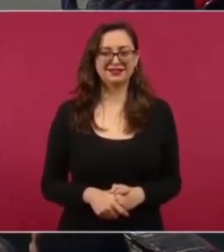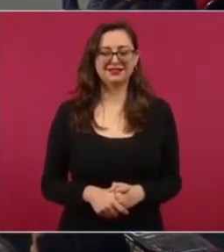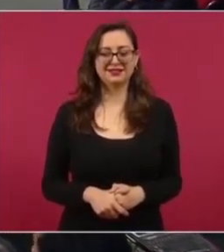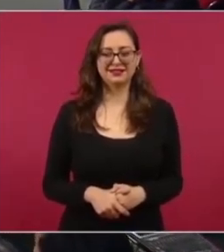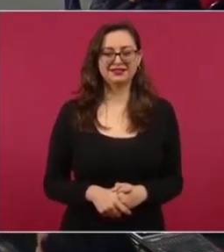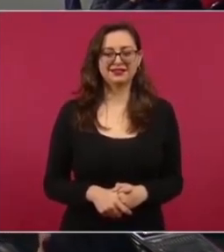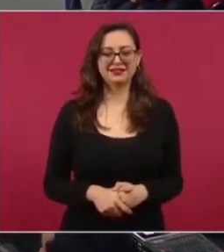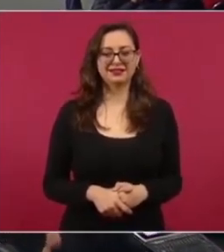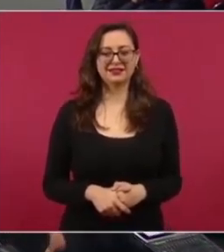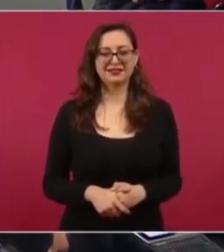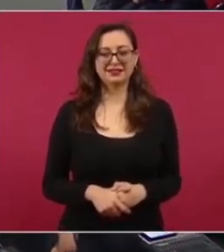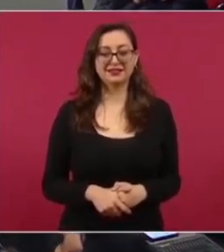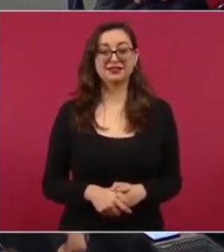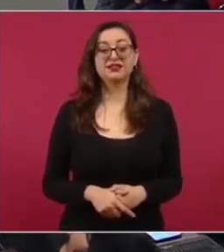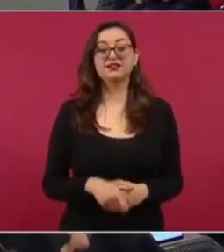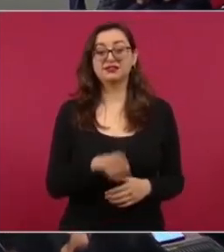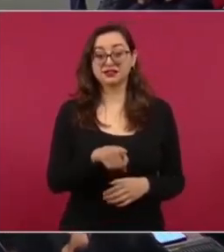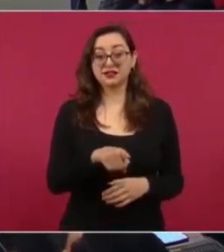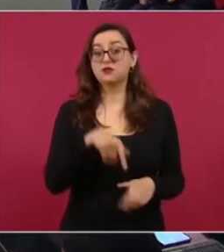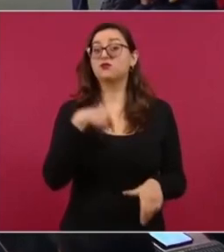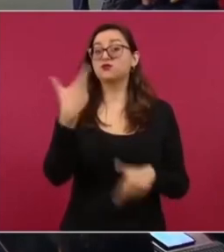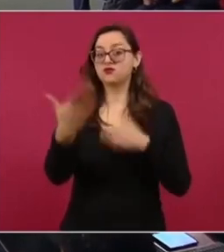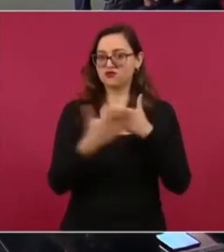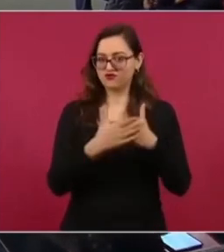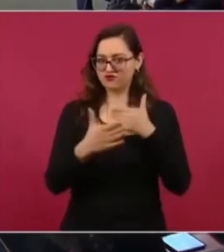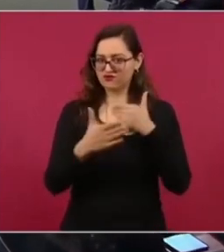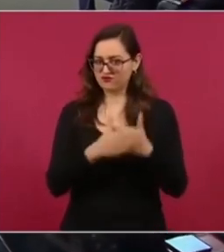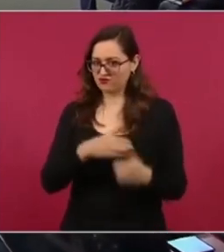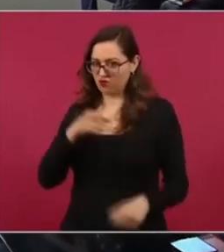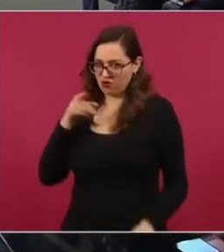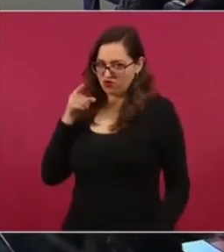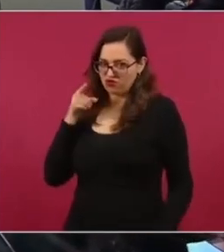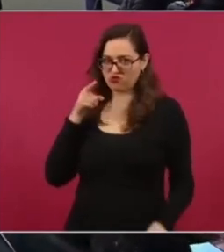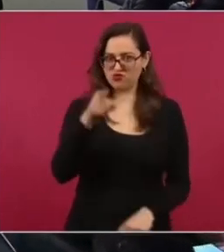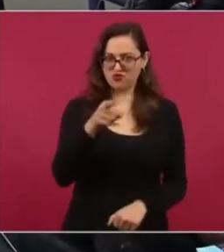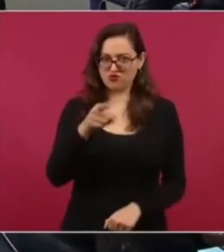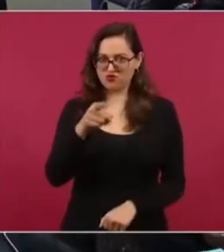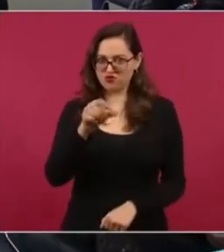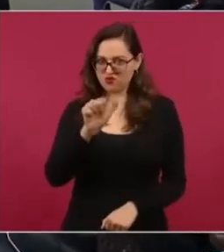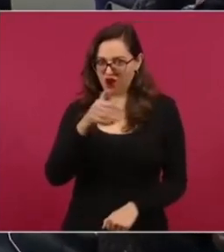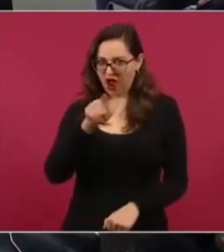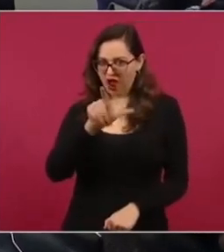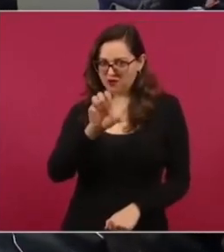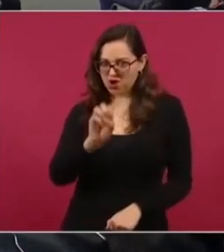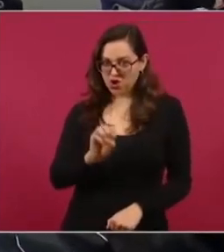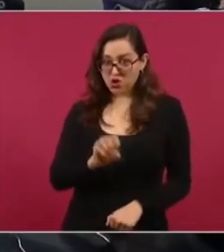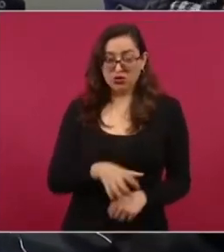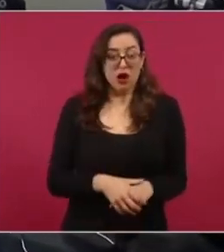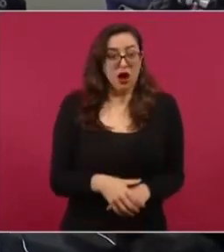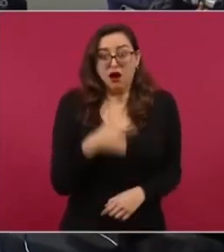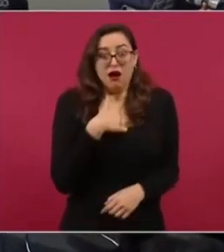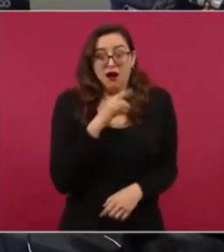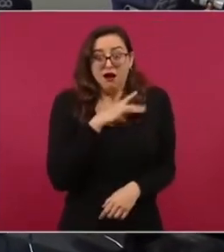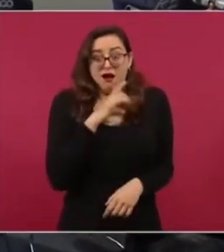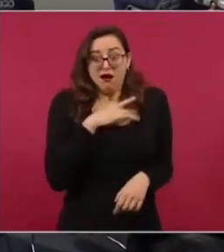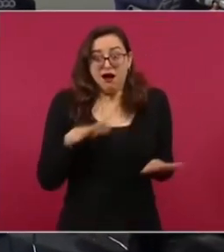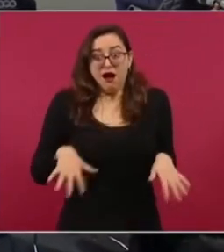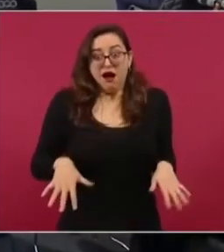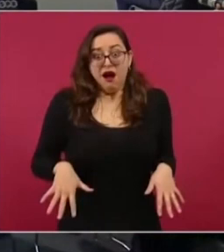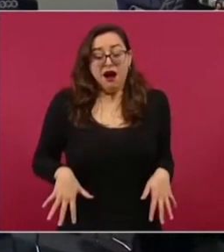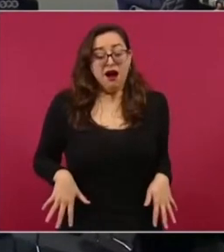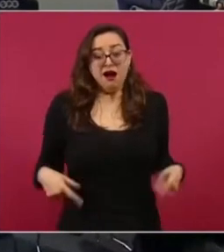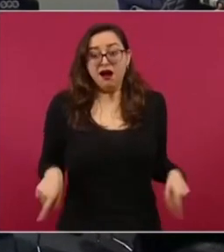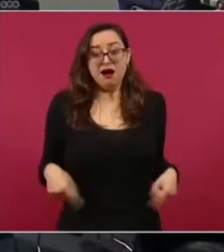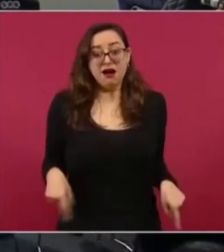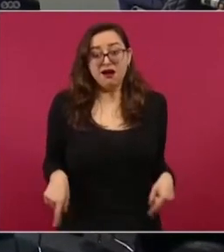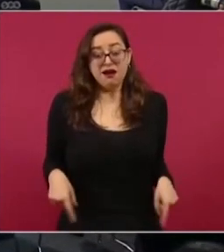sigues tú AMLO uy que miedo miren como estoy temblando diría